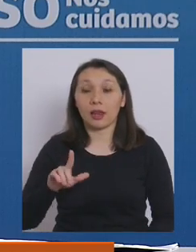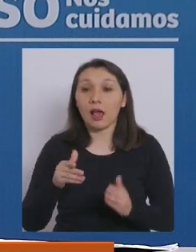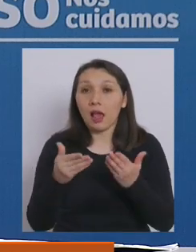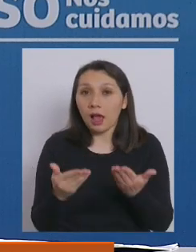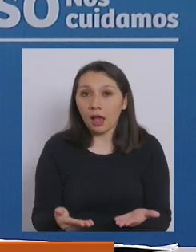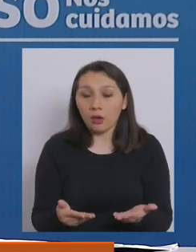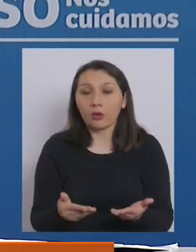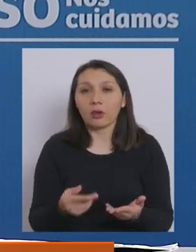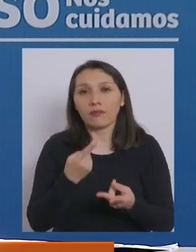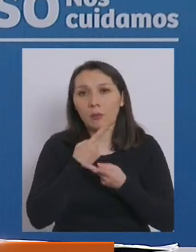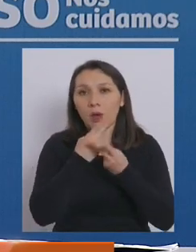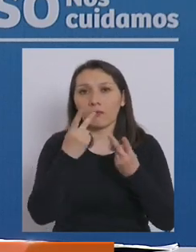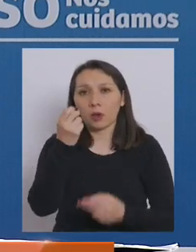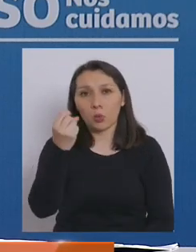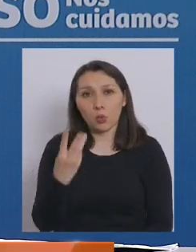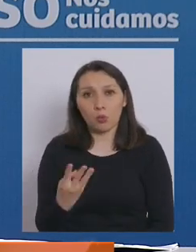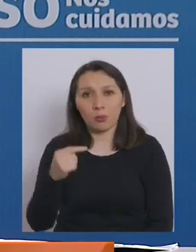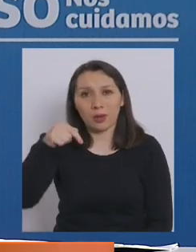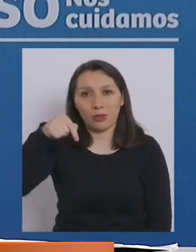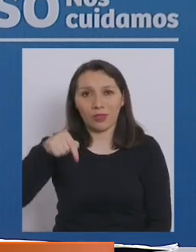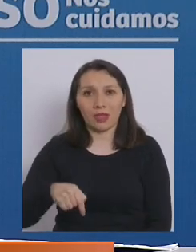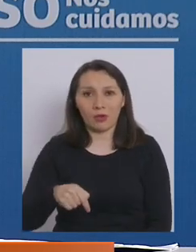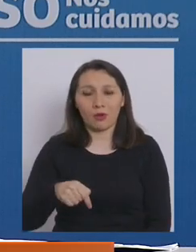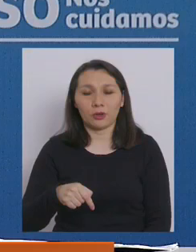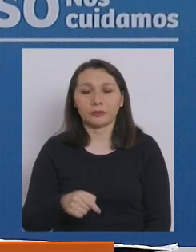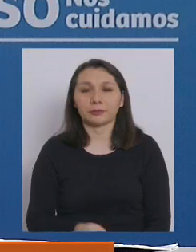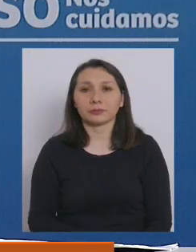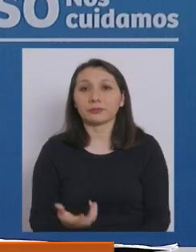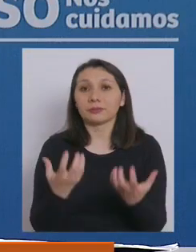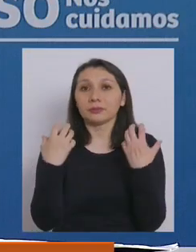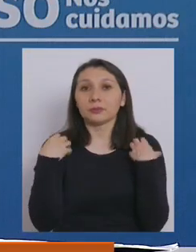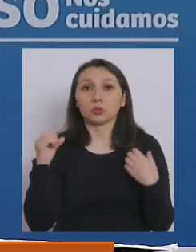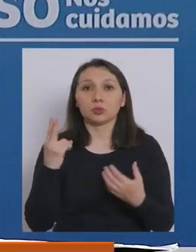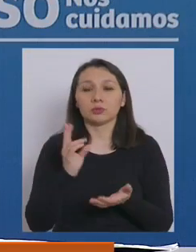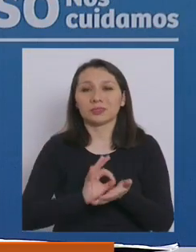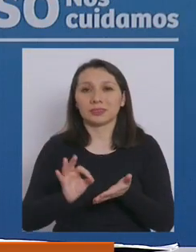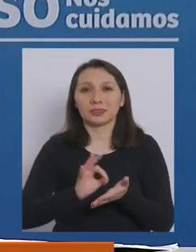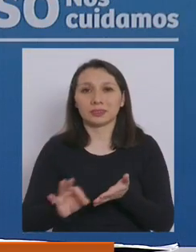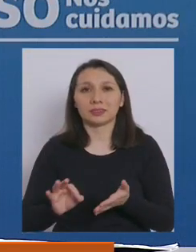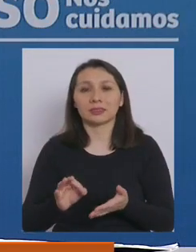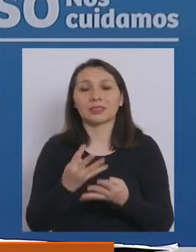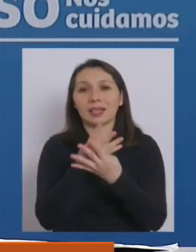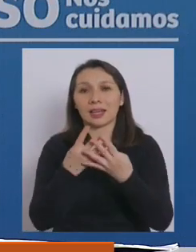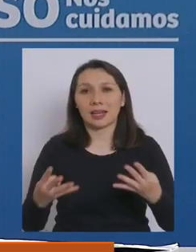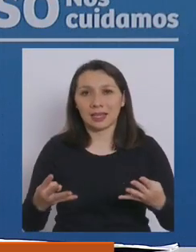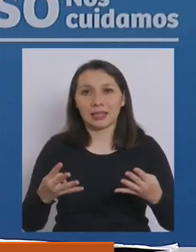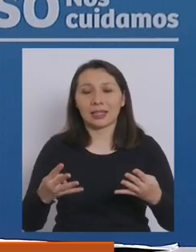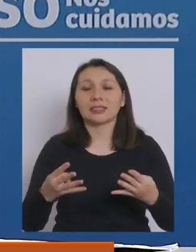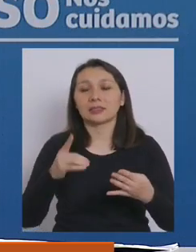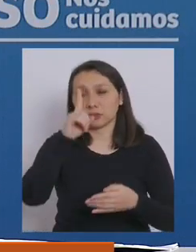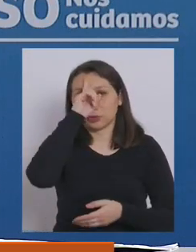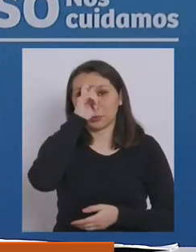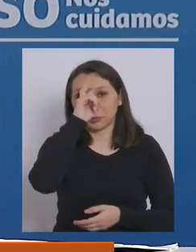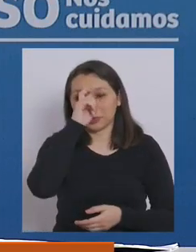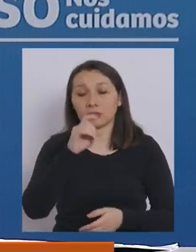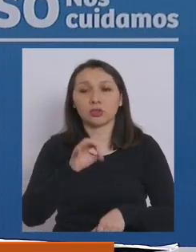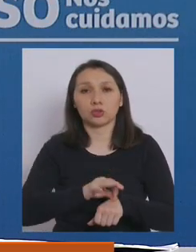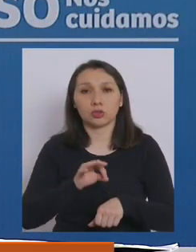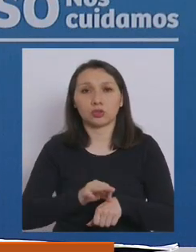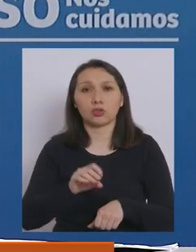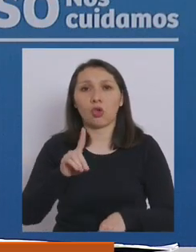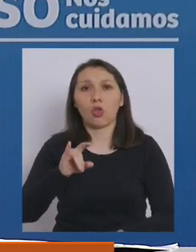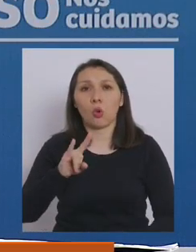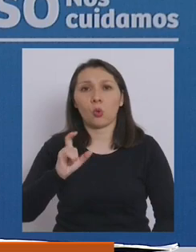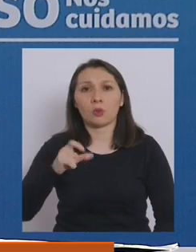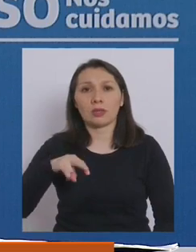continuación vamos a dar a conocer las cifras del día de hoy a cargo del Subsecretario de Redes Asistenciales, Doctor Alberto